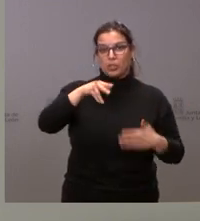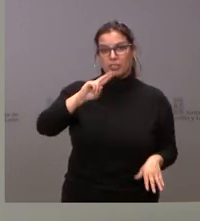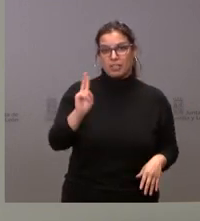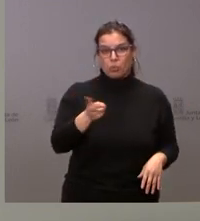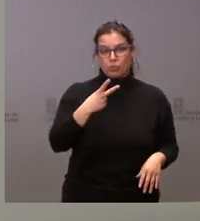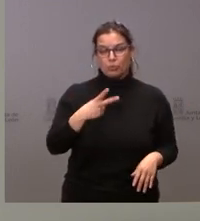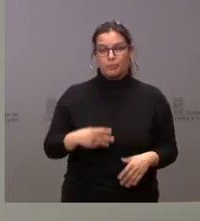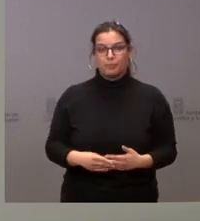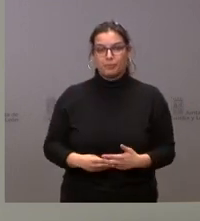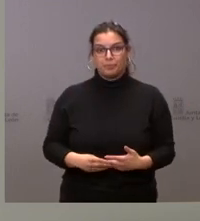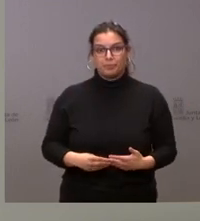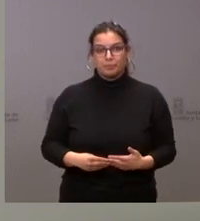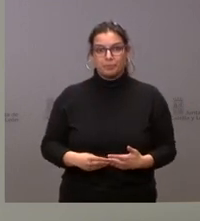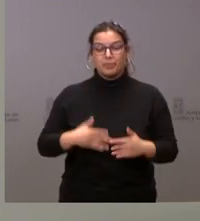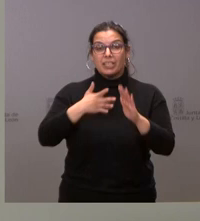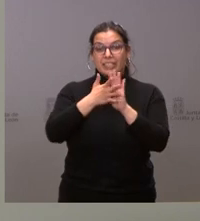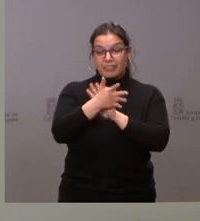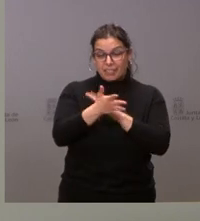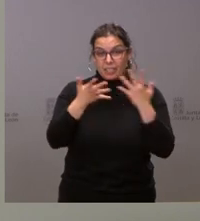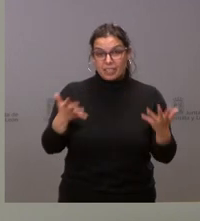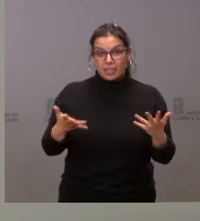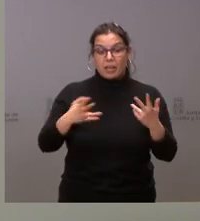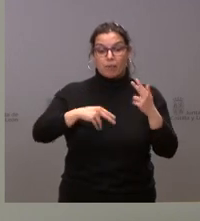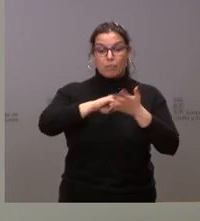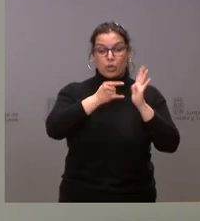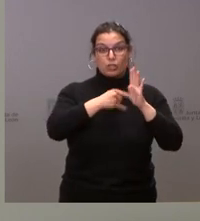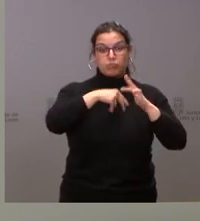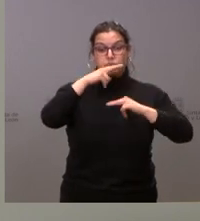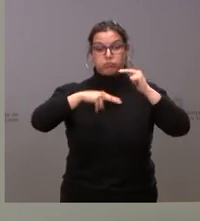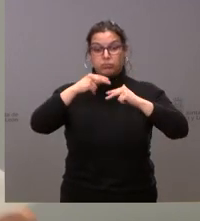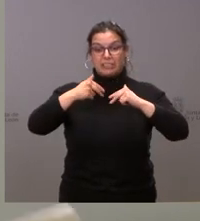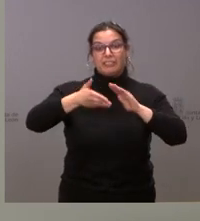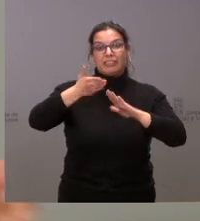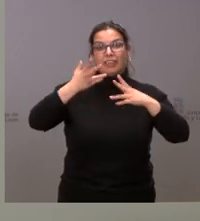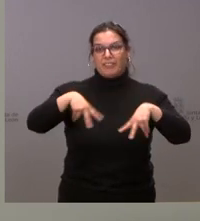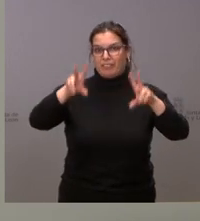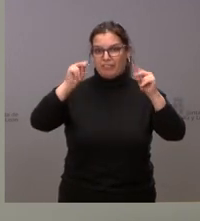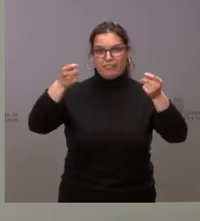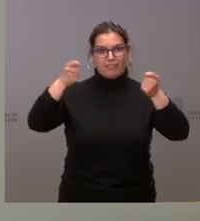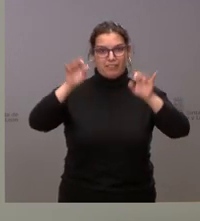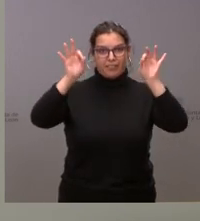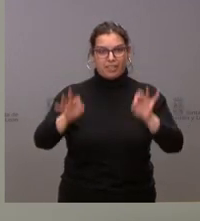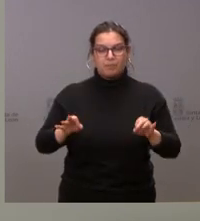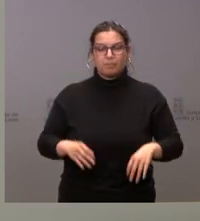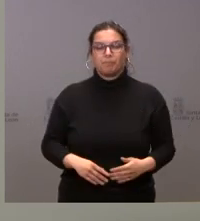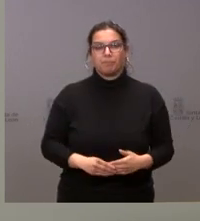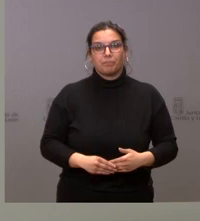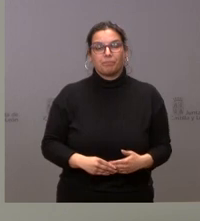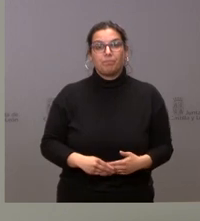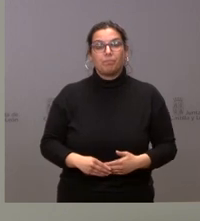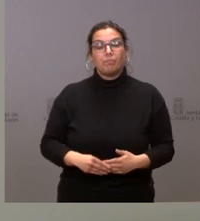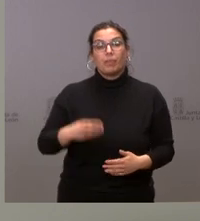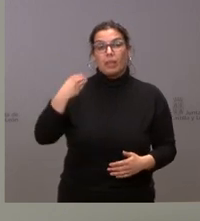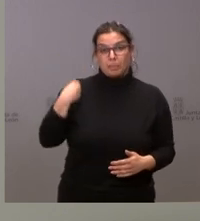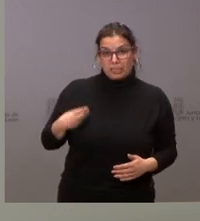euros. Se trata, por tanto, de finalizar el proyecto que les he señalado. Avanzando en esta misma